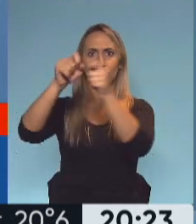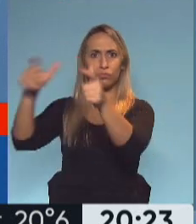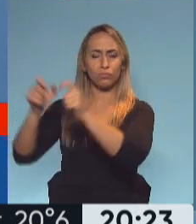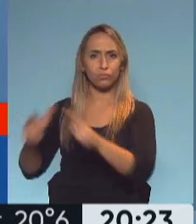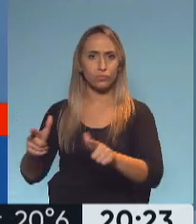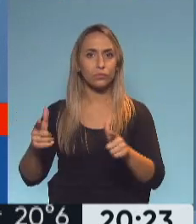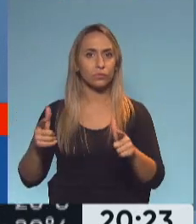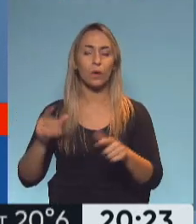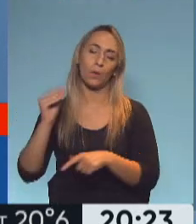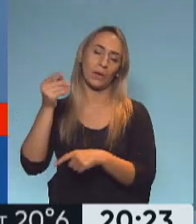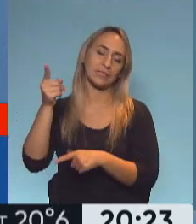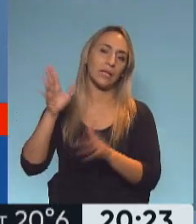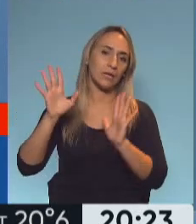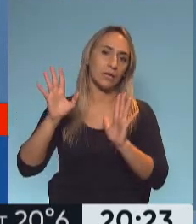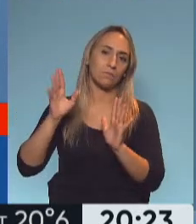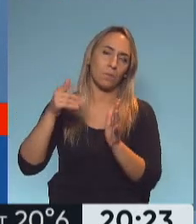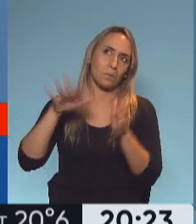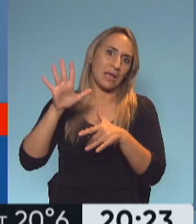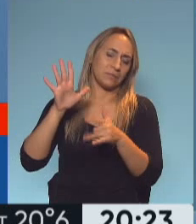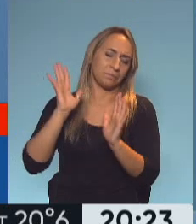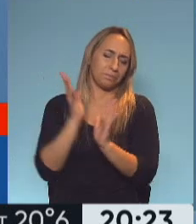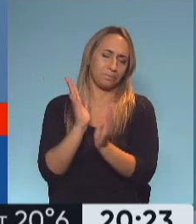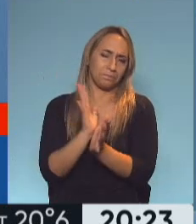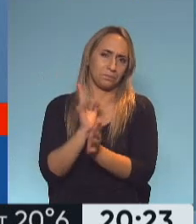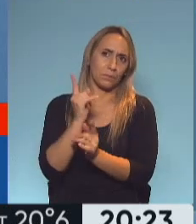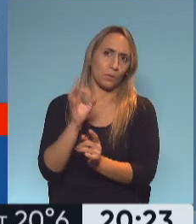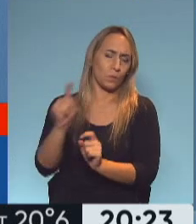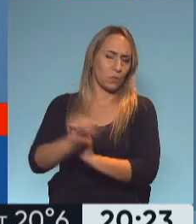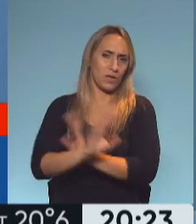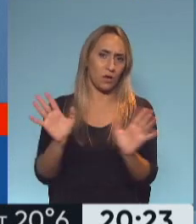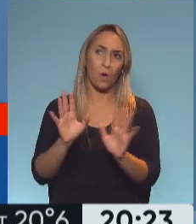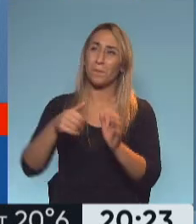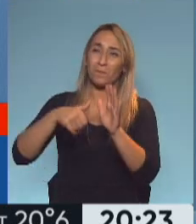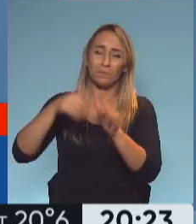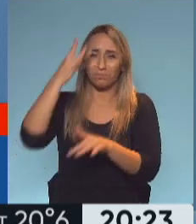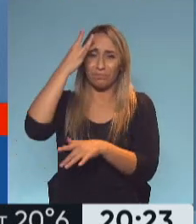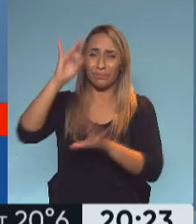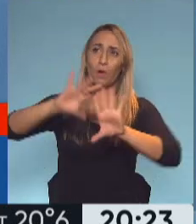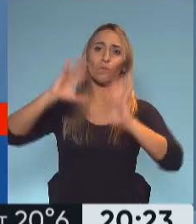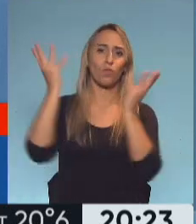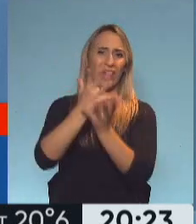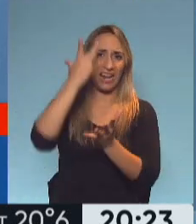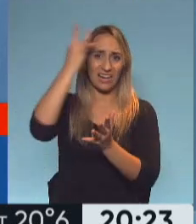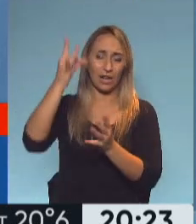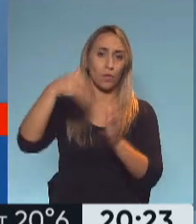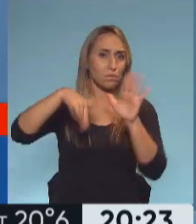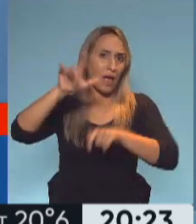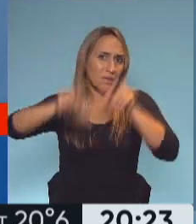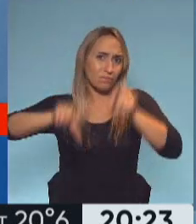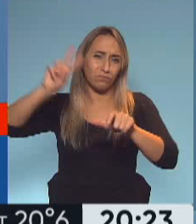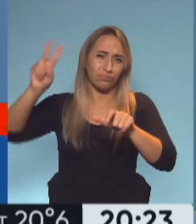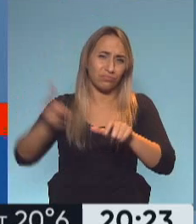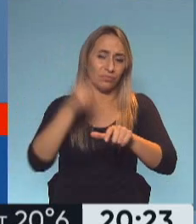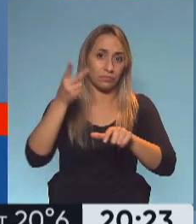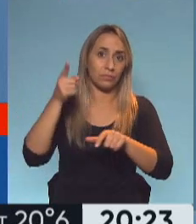de casos. Bueno, Brasil quizás sea el caso más paradigmático, con la mayor cantidad de casos hoy en el mundo, con la mayor cantidad de muertos hoy en el